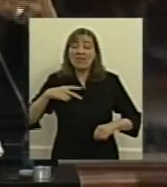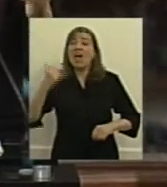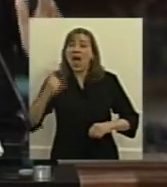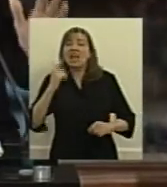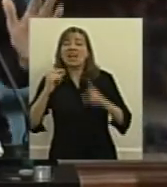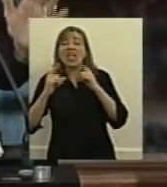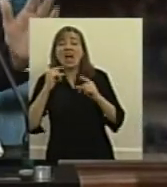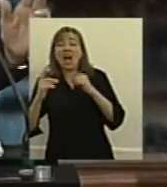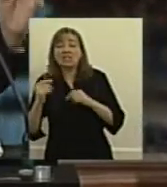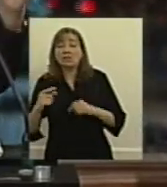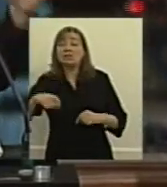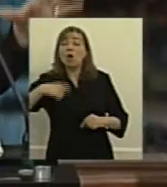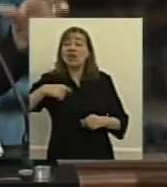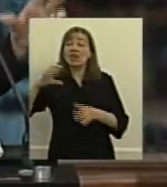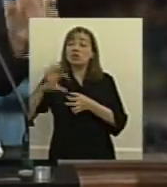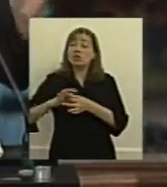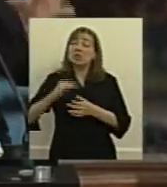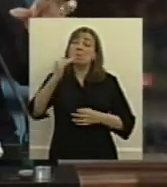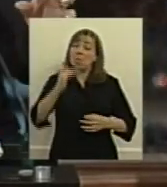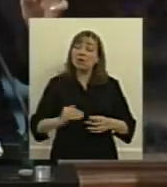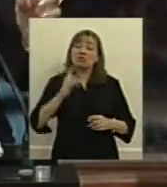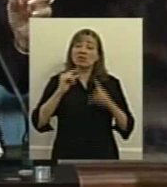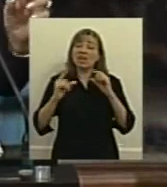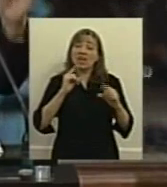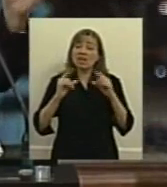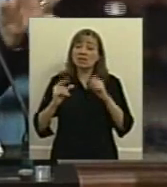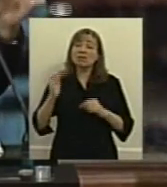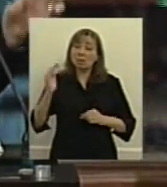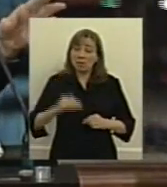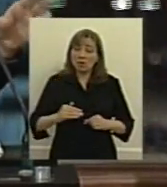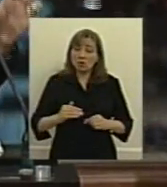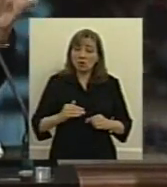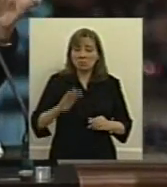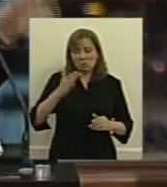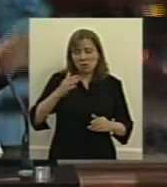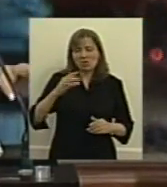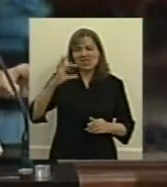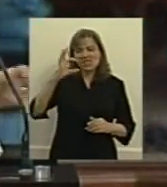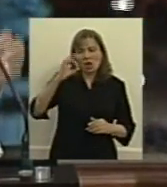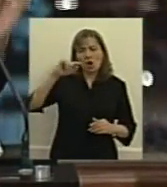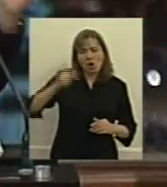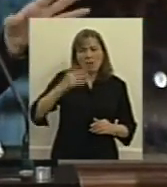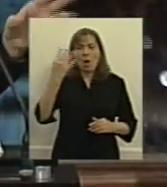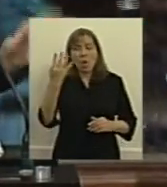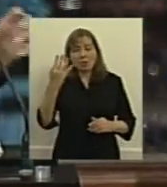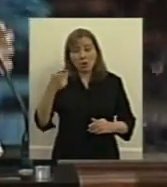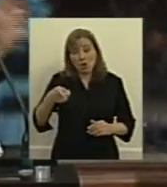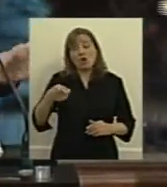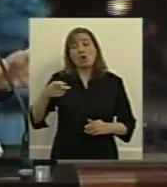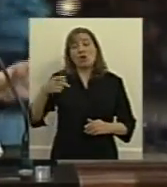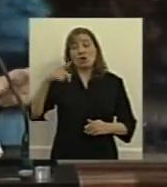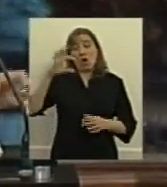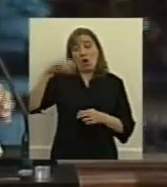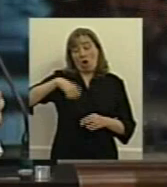que el de las obras sociales el nivel de quejas de las obras sociales es del coma cero cero cuatro y el cero coma